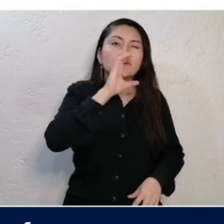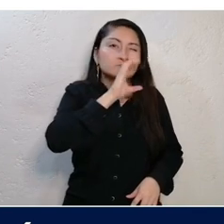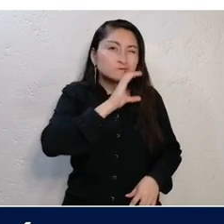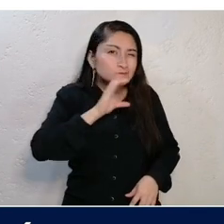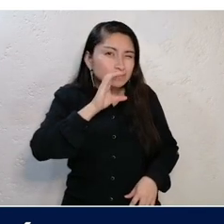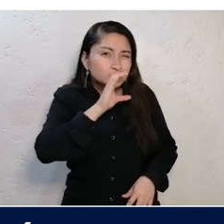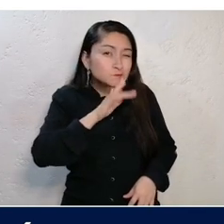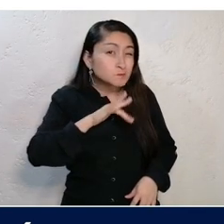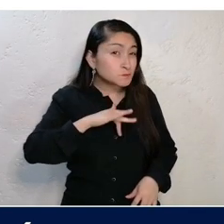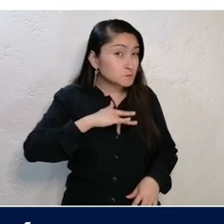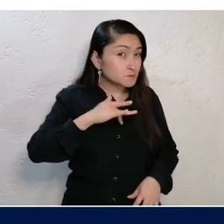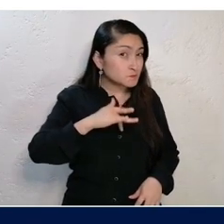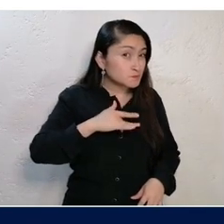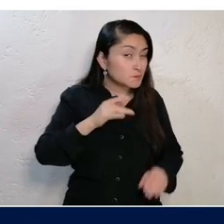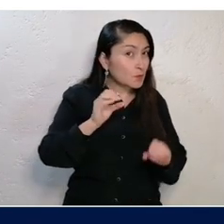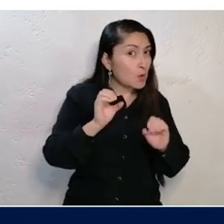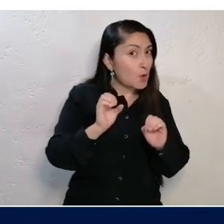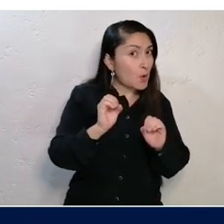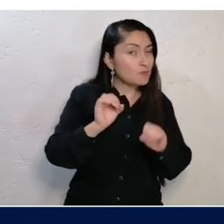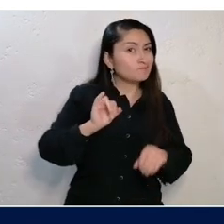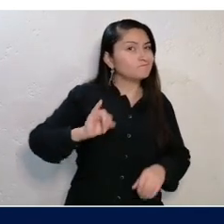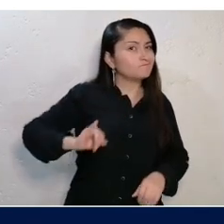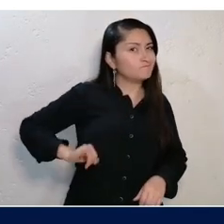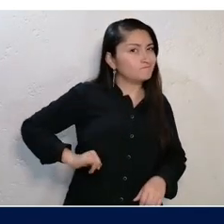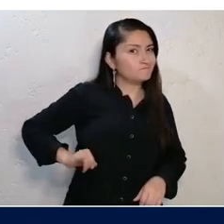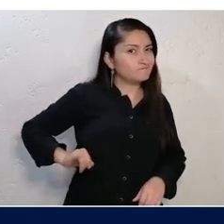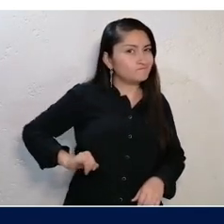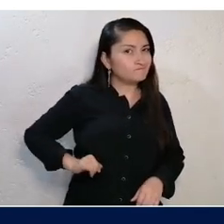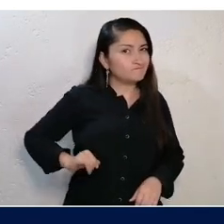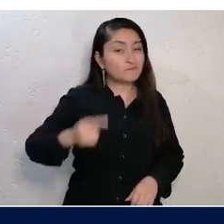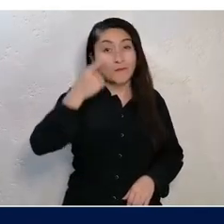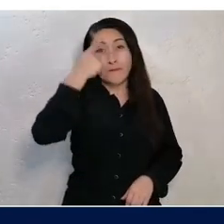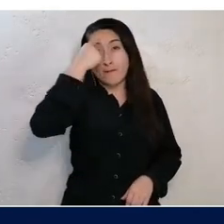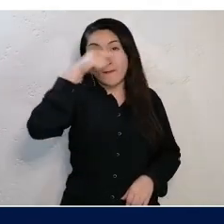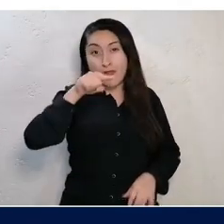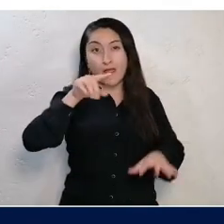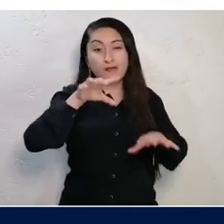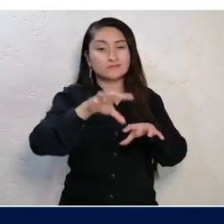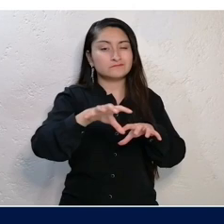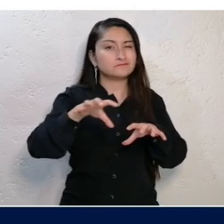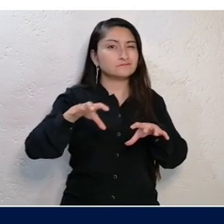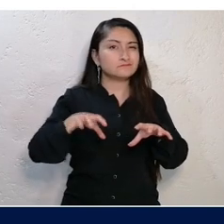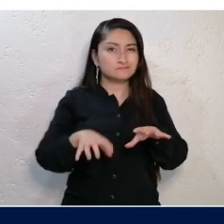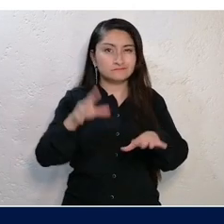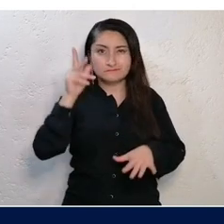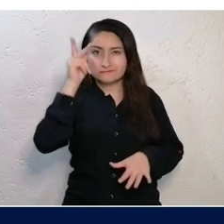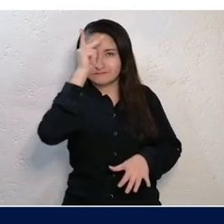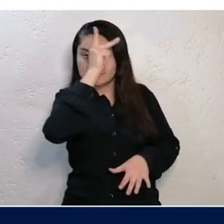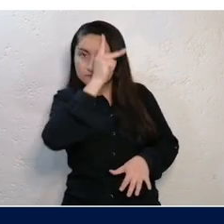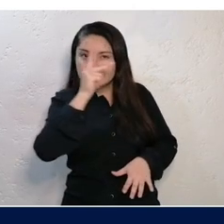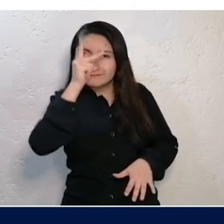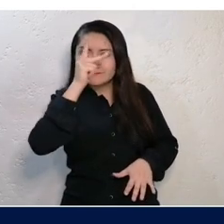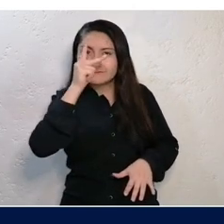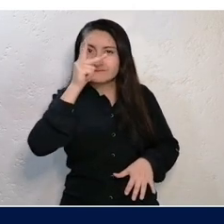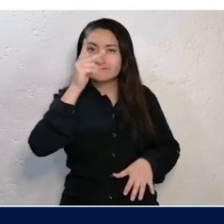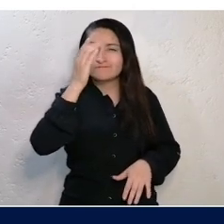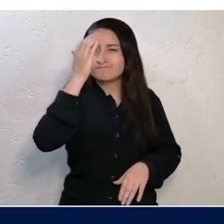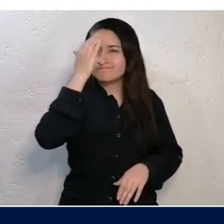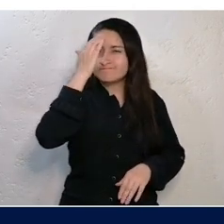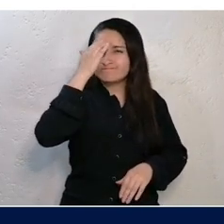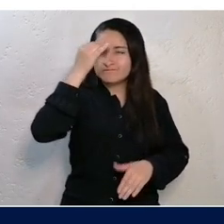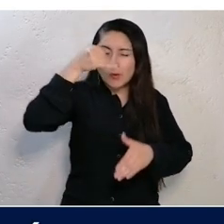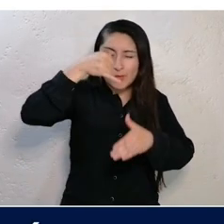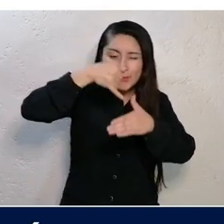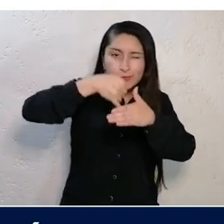áreas de aplicación de la psicología en más hayan llamado tu atención o despertado tu interés. Para que así